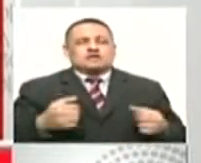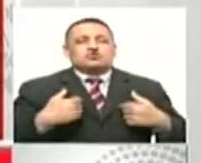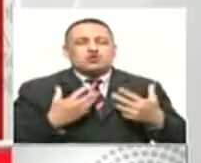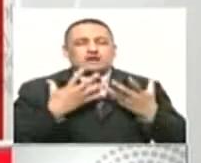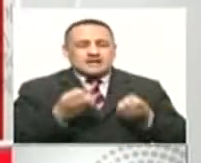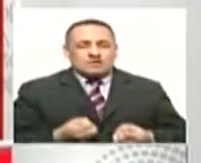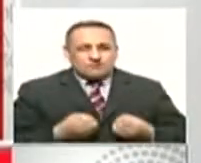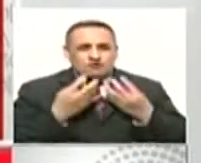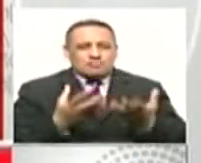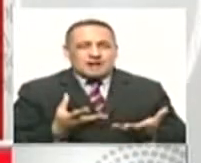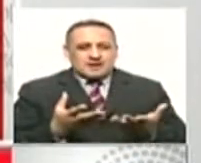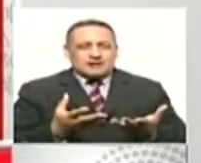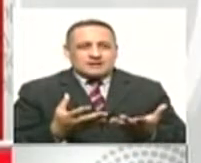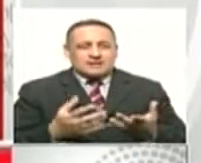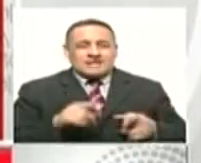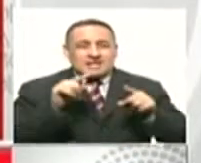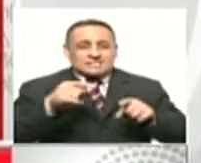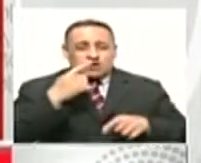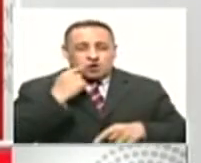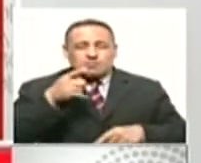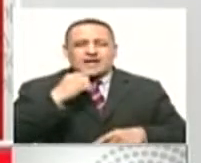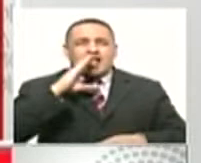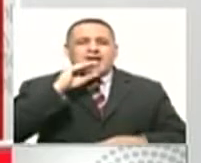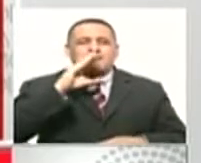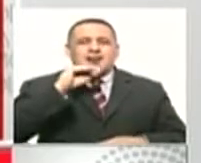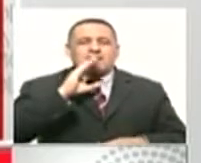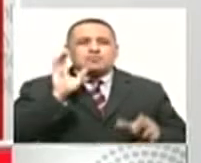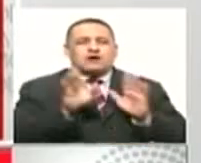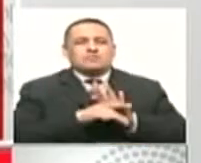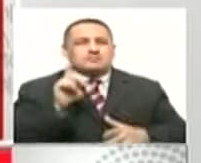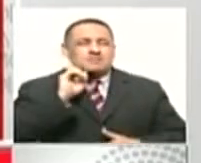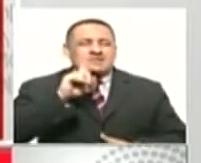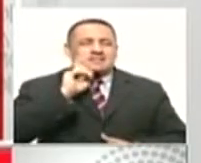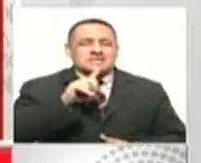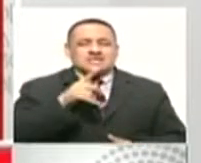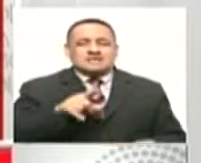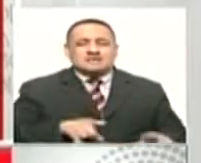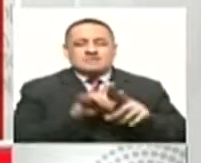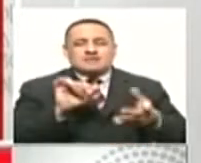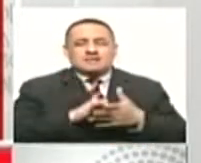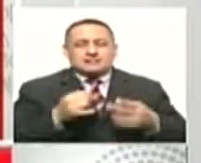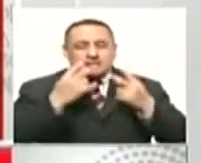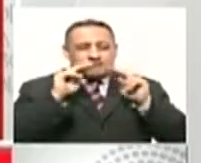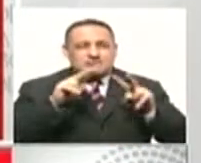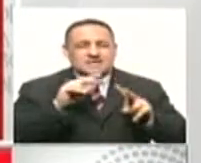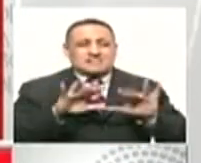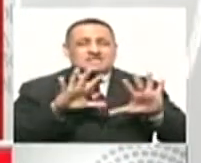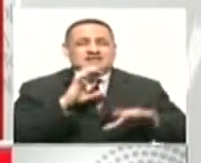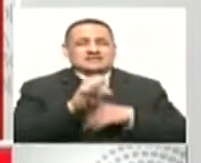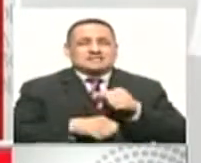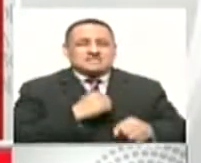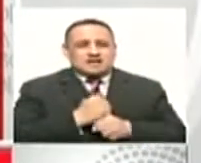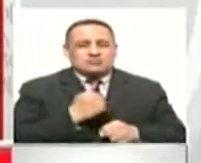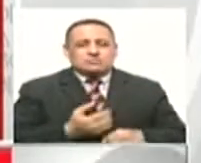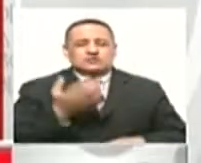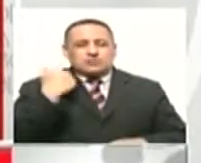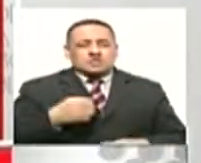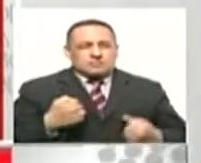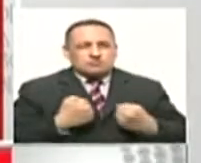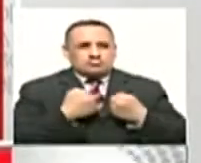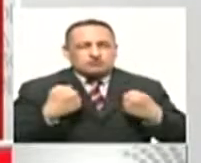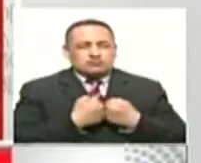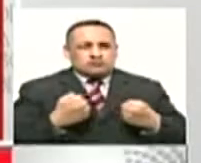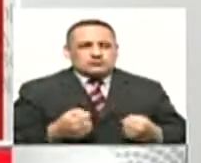pregunta, ¿cuál es el impacto de la vacunación en las regiones? Yo quisiera que me conteste. ¿Cuál es el impacto que han